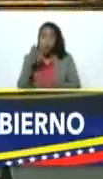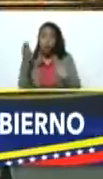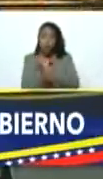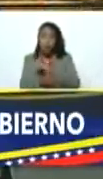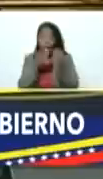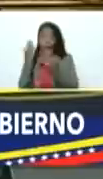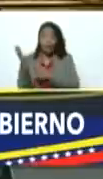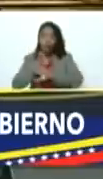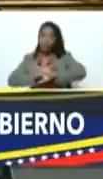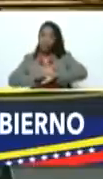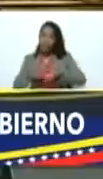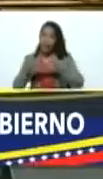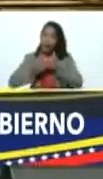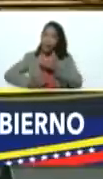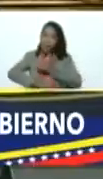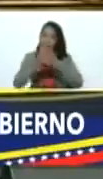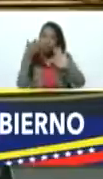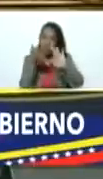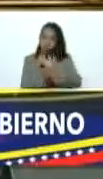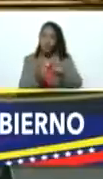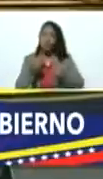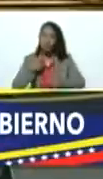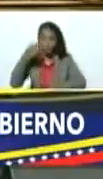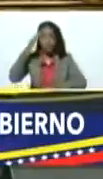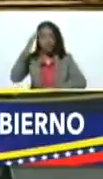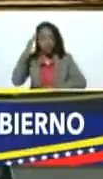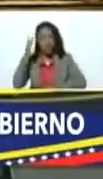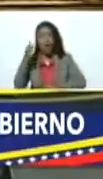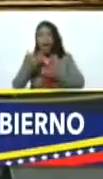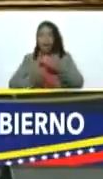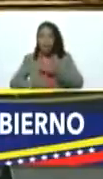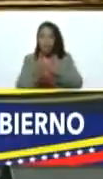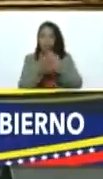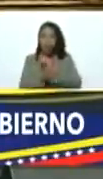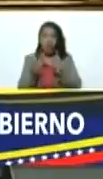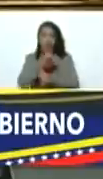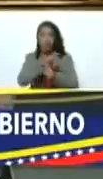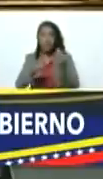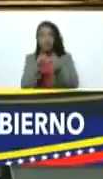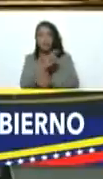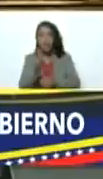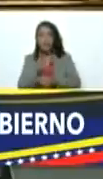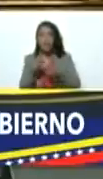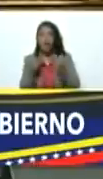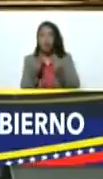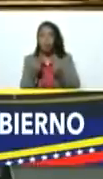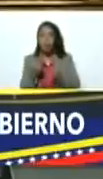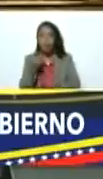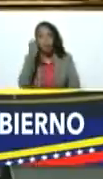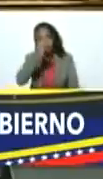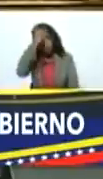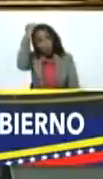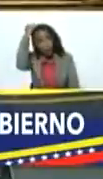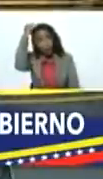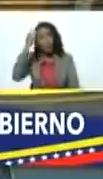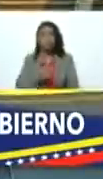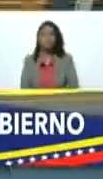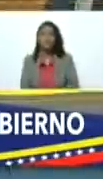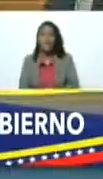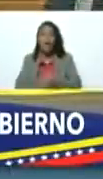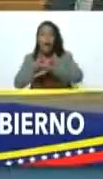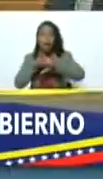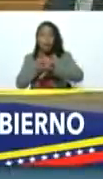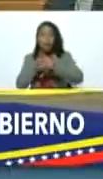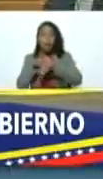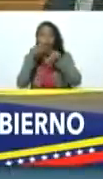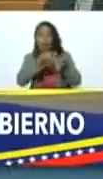ya han avanzado sé que han avanzado el vicepresidente de economía Tarek El Aysami el ministro